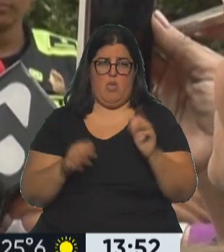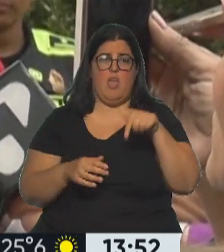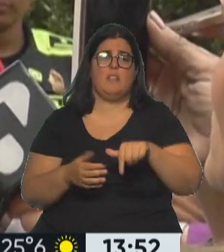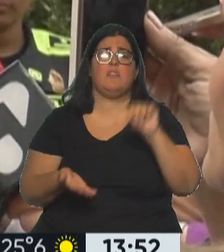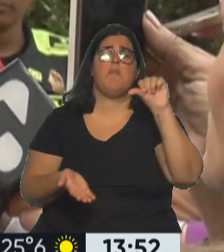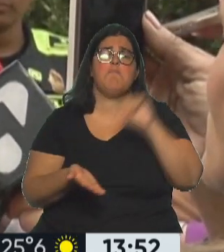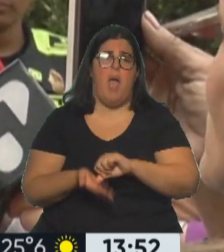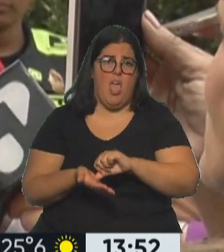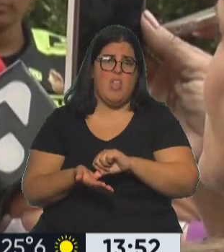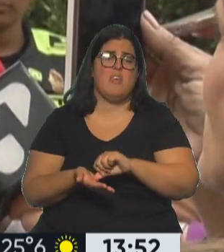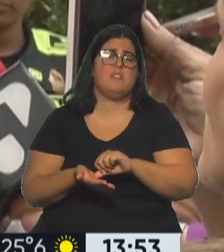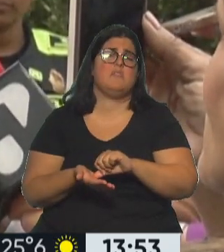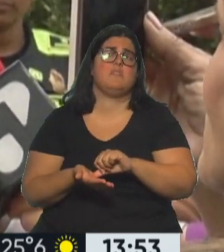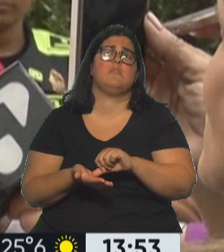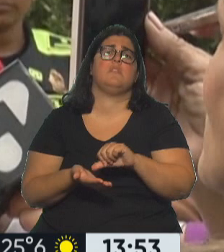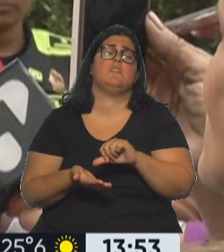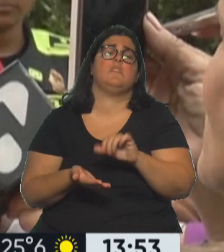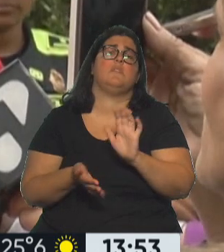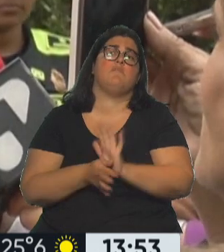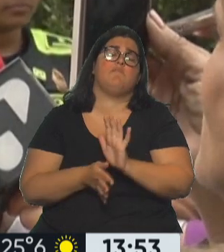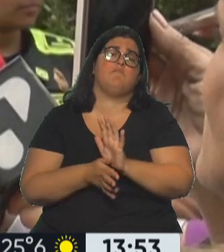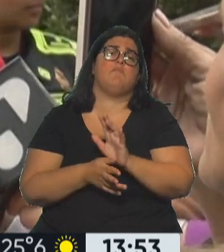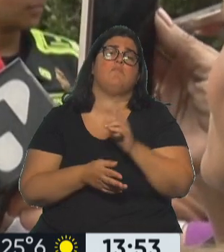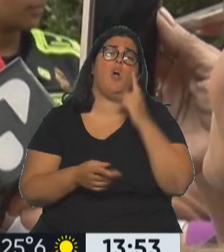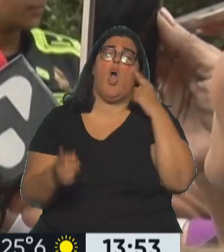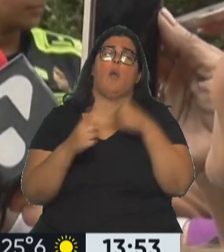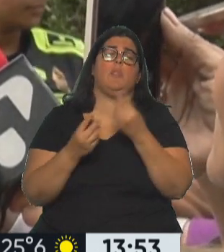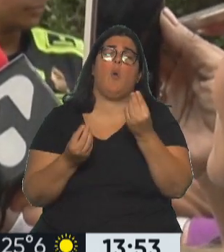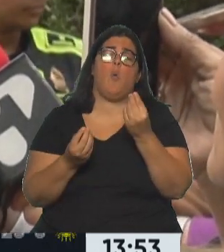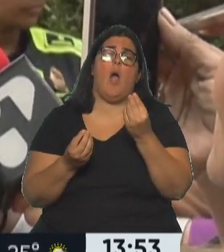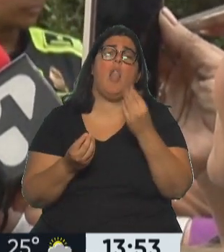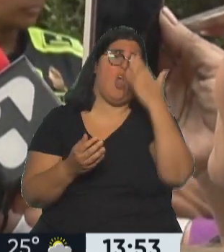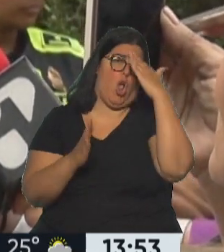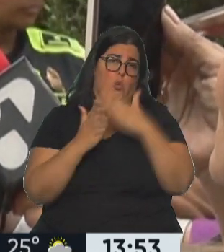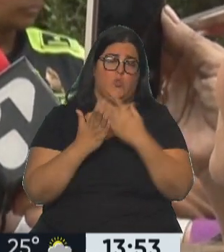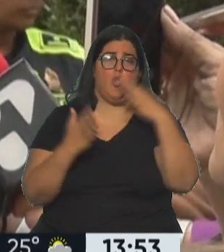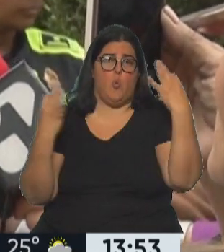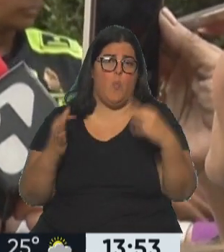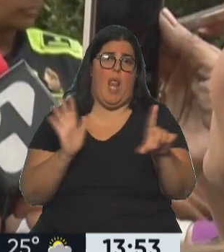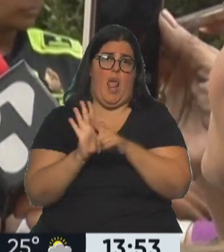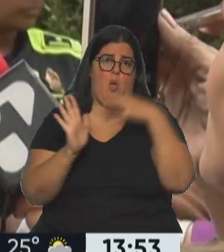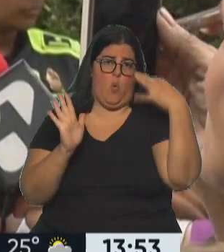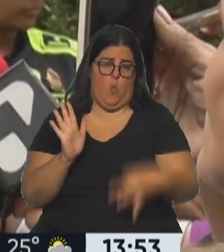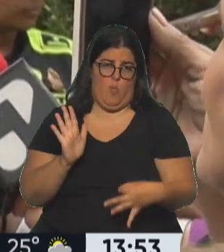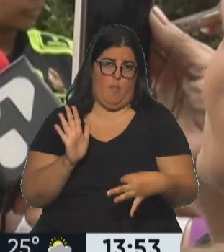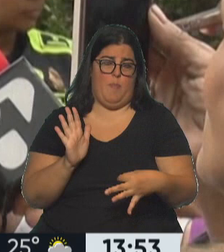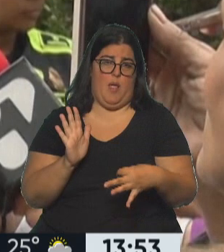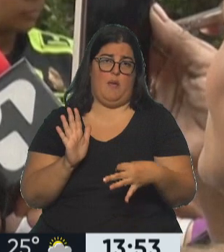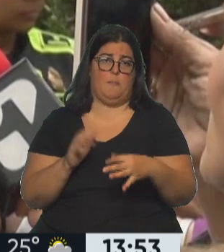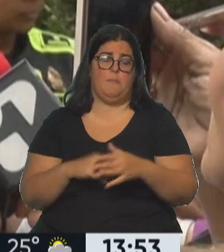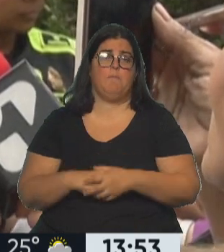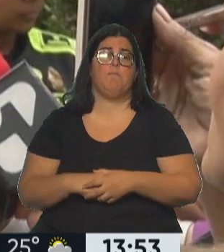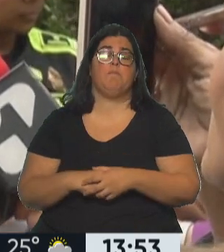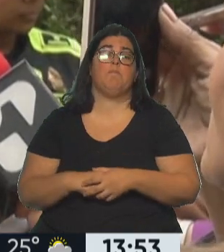que simplemente busca que se cumpla la Constitución y la ley y valga manifestar cómo